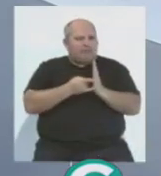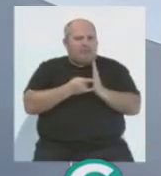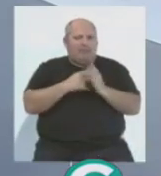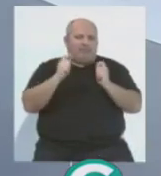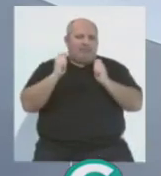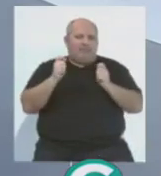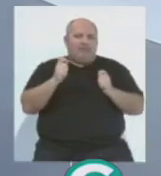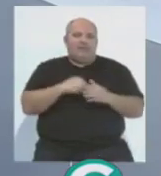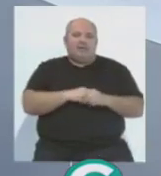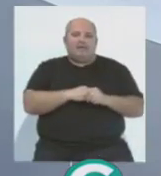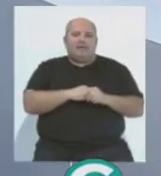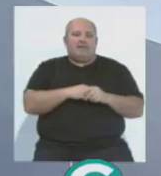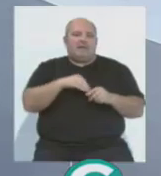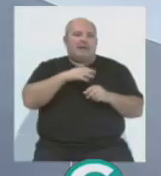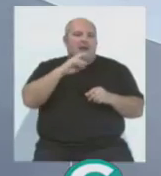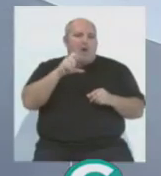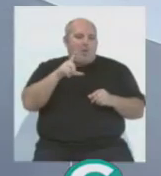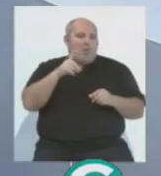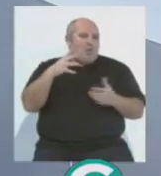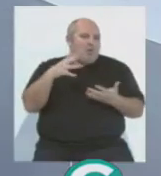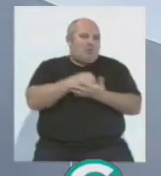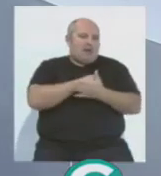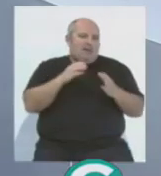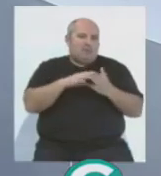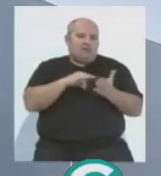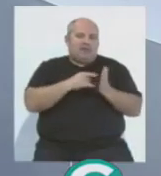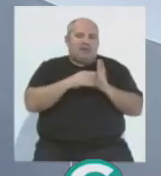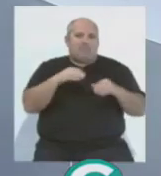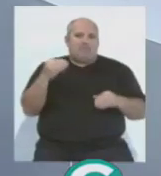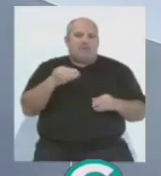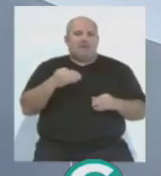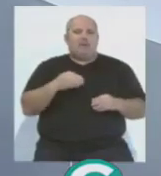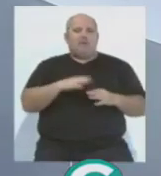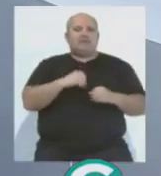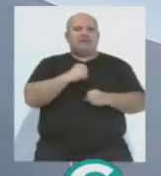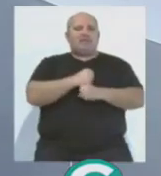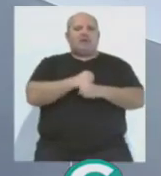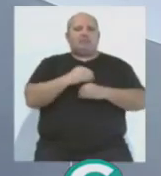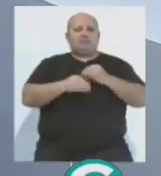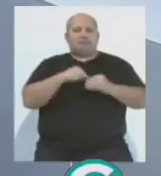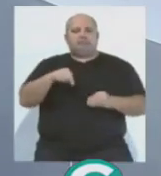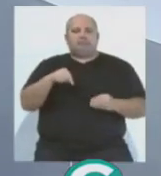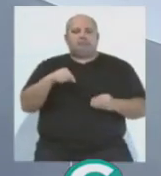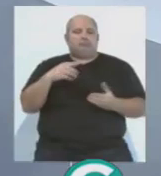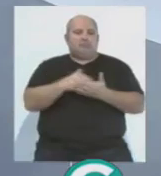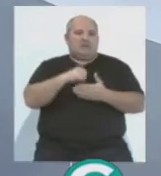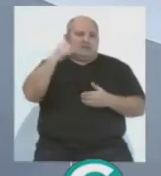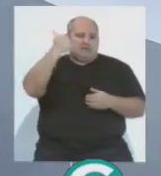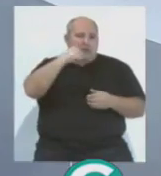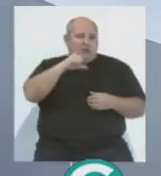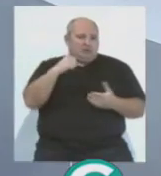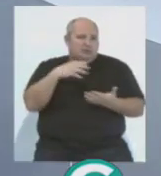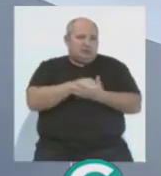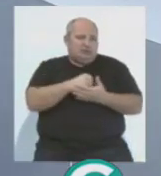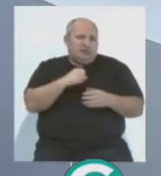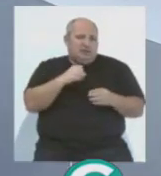Juanma Pavón, a Raúl López, a todo el cuerpo técnico del Cádiz B por el trabajo que están realizando y a los chicos también del